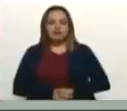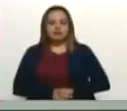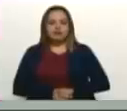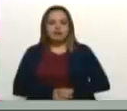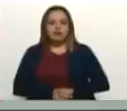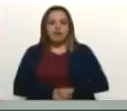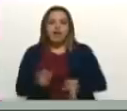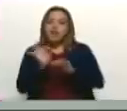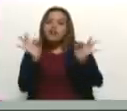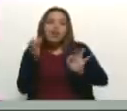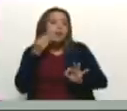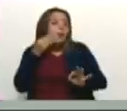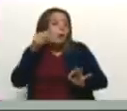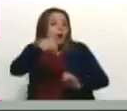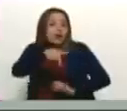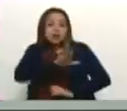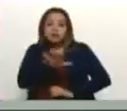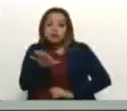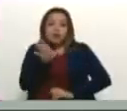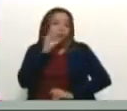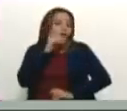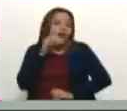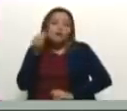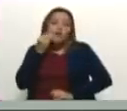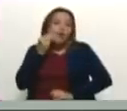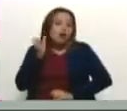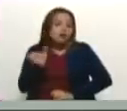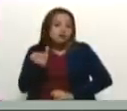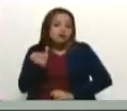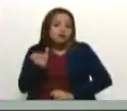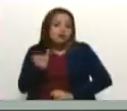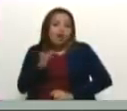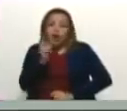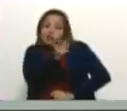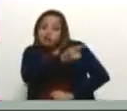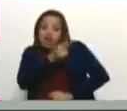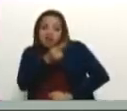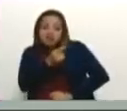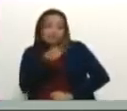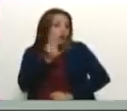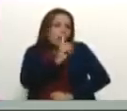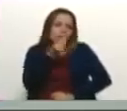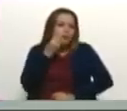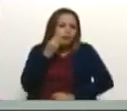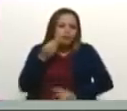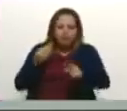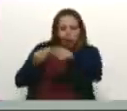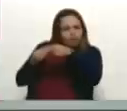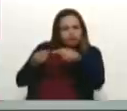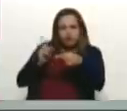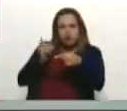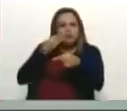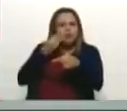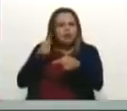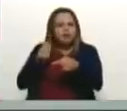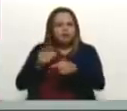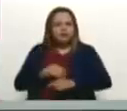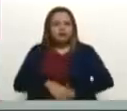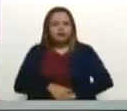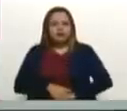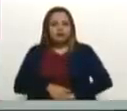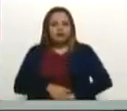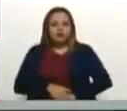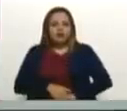Nadie está cogido al aso aquí, ni ustedes, ni nosotros, ni nosotros pretendemos a ustedes,